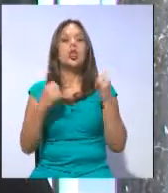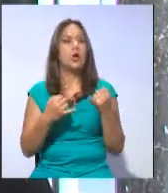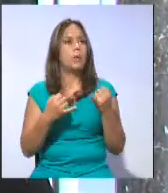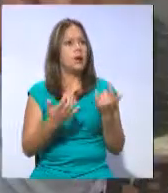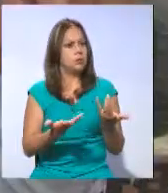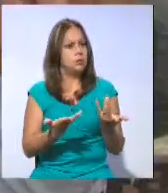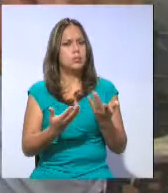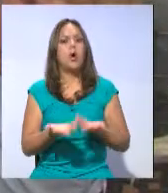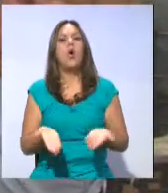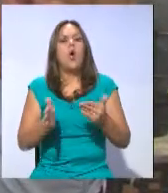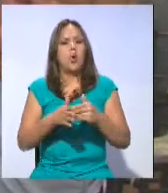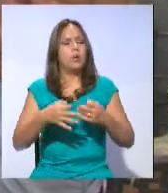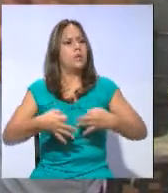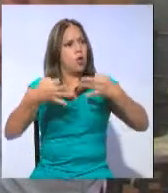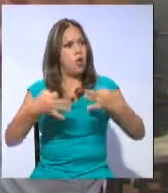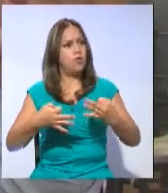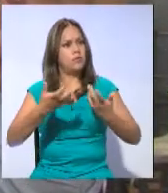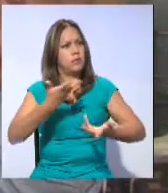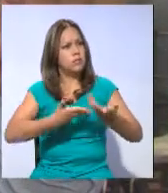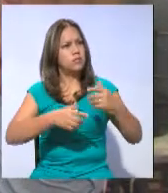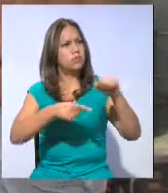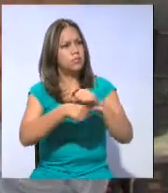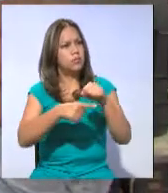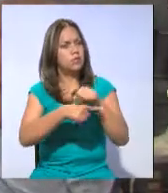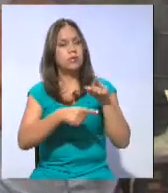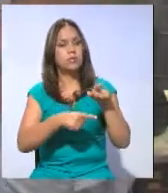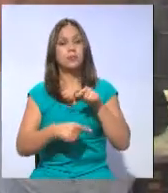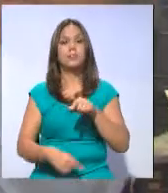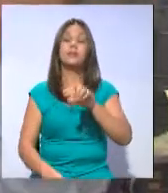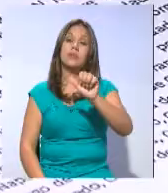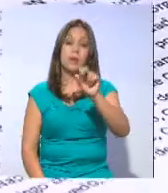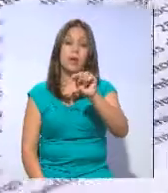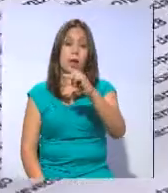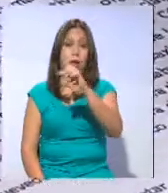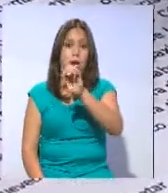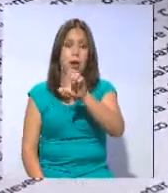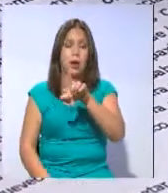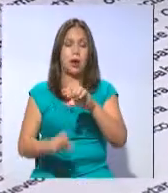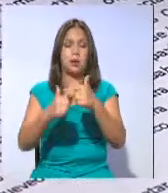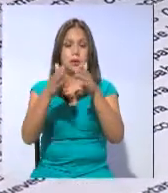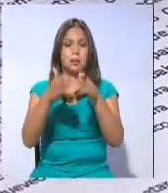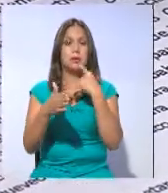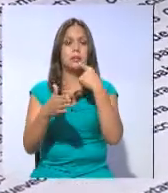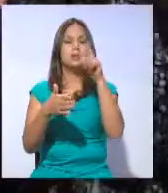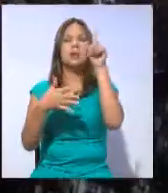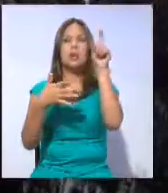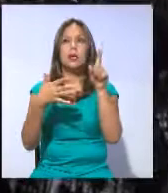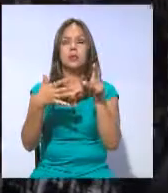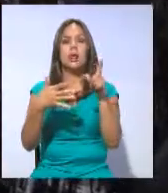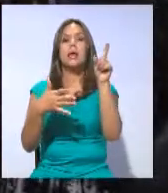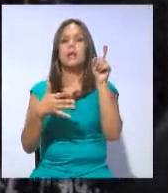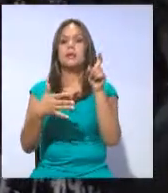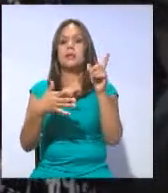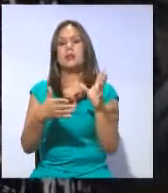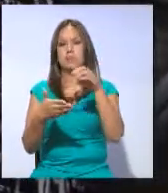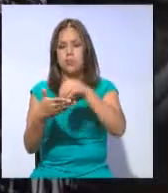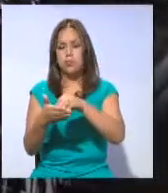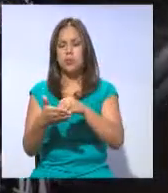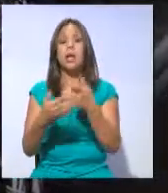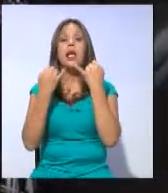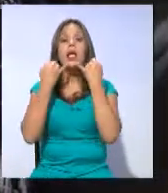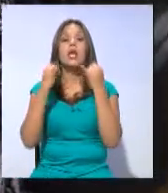termina y lo demanda. A criterio del asambleísta Ángel Genda, hay muchos temas que deben constar en la consulta, tales como el idioma ancestral,